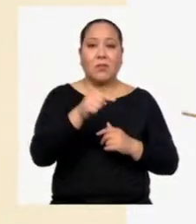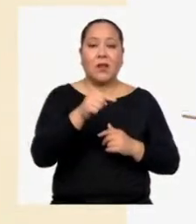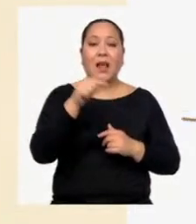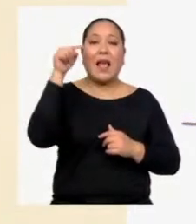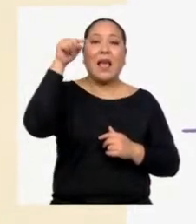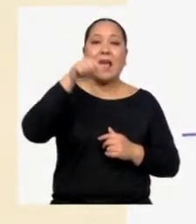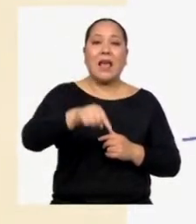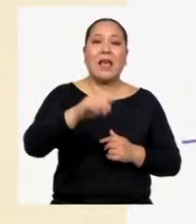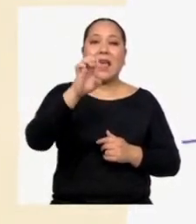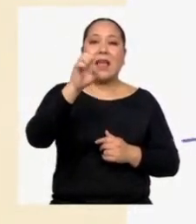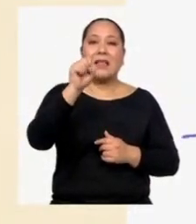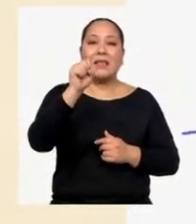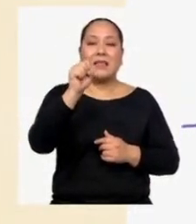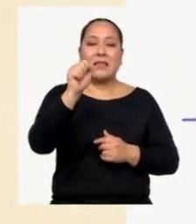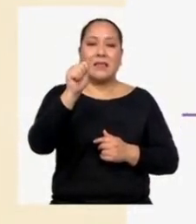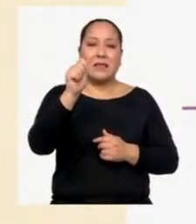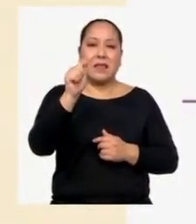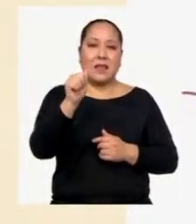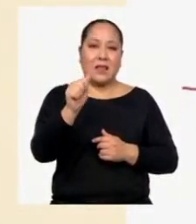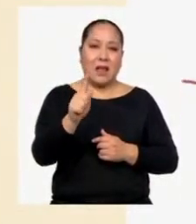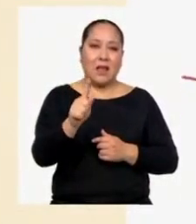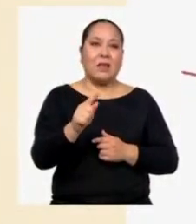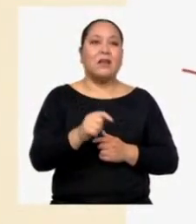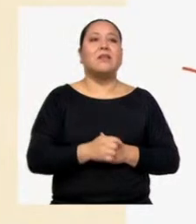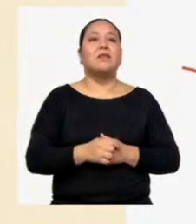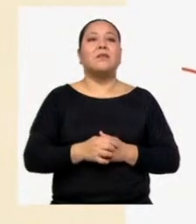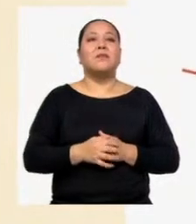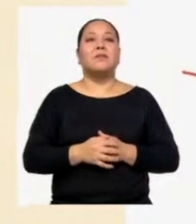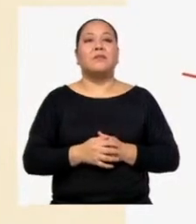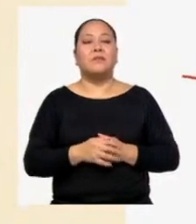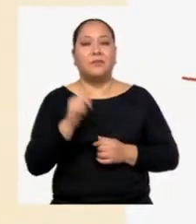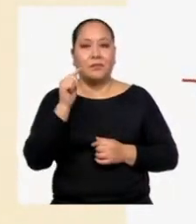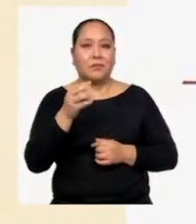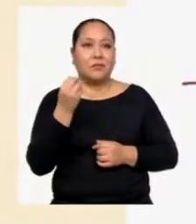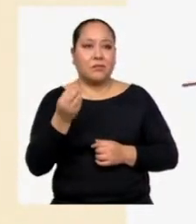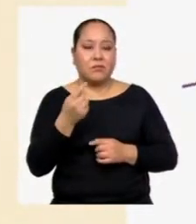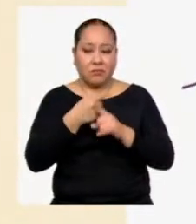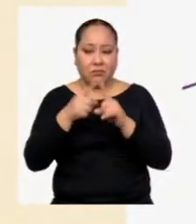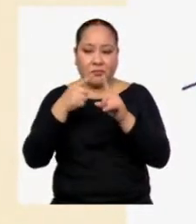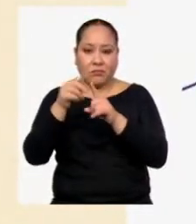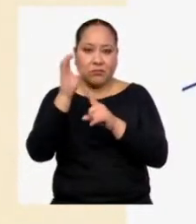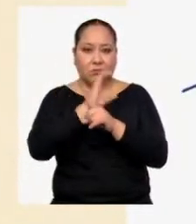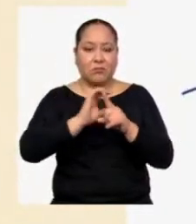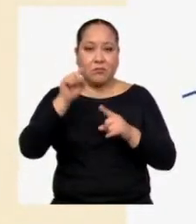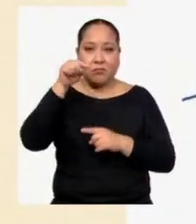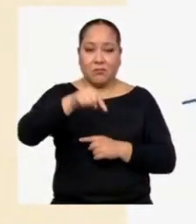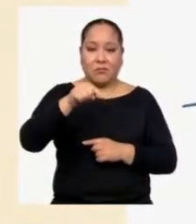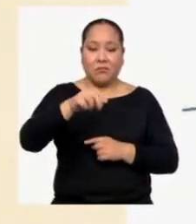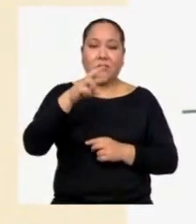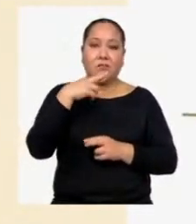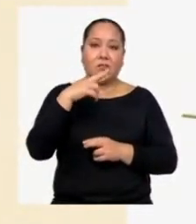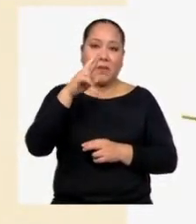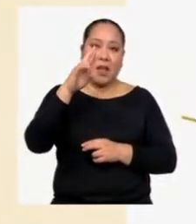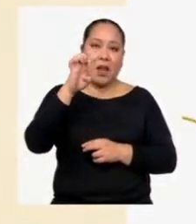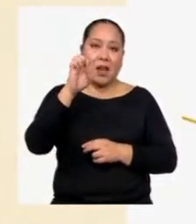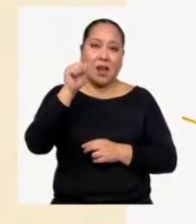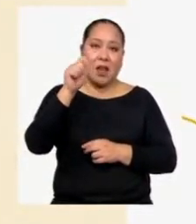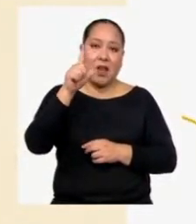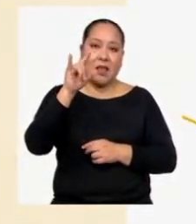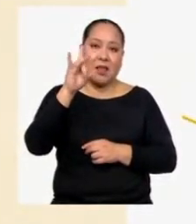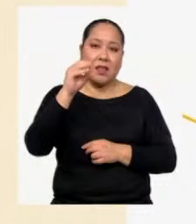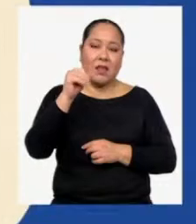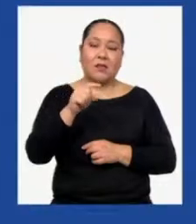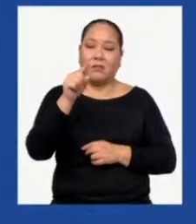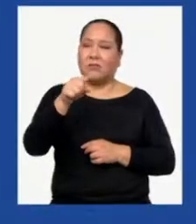Me gusta Esta realidad Porque la diversidad cultural es una realidad Suena fuerte y va a